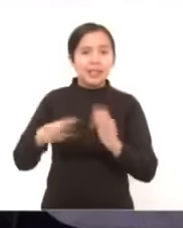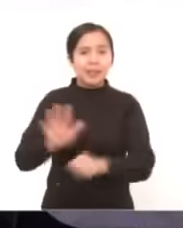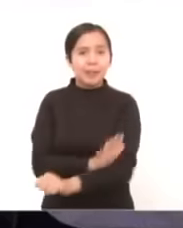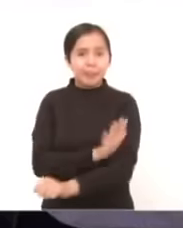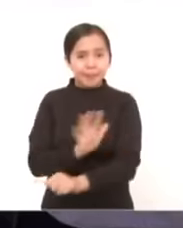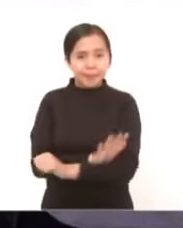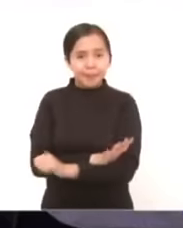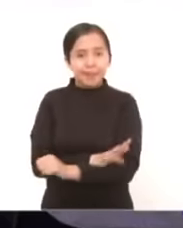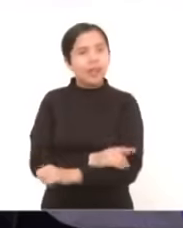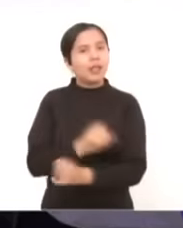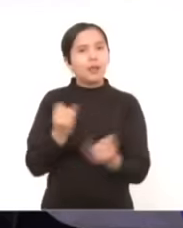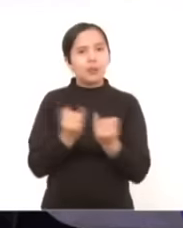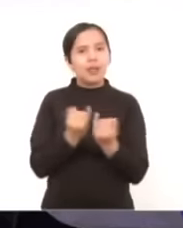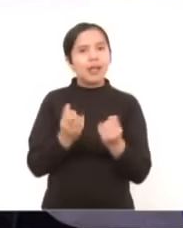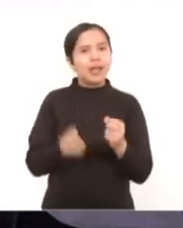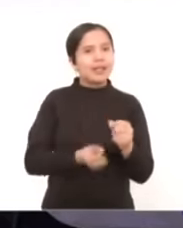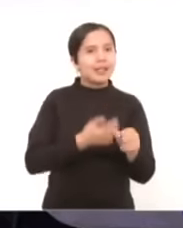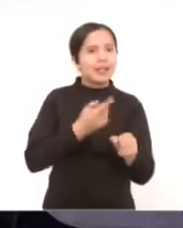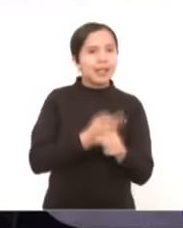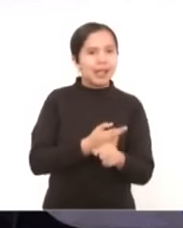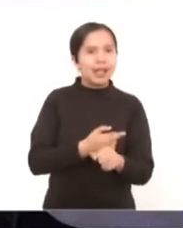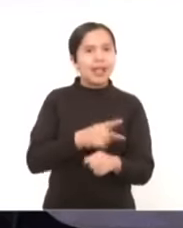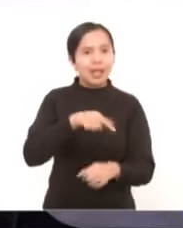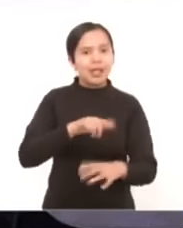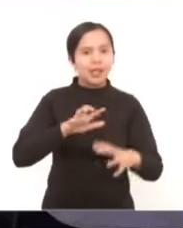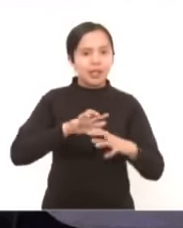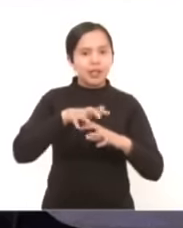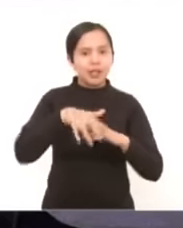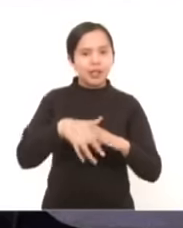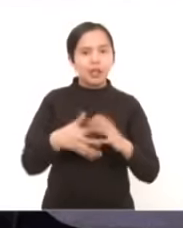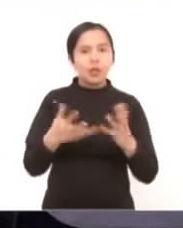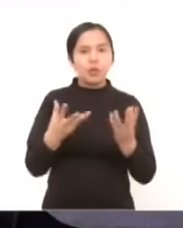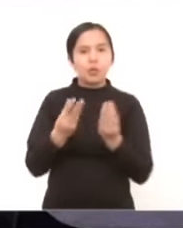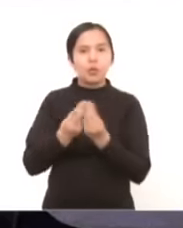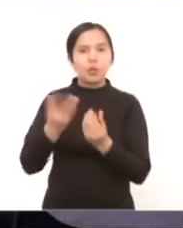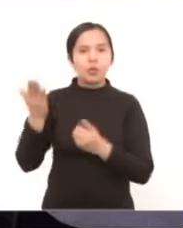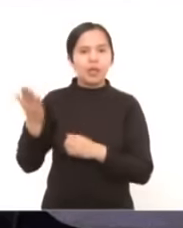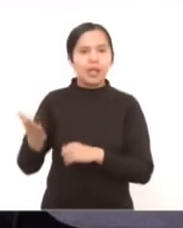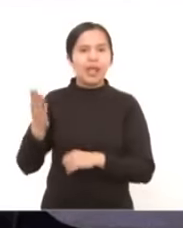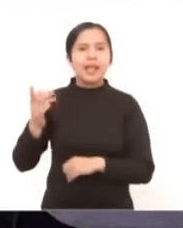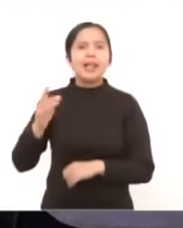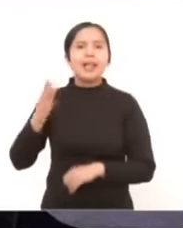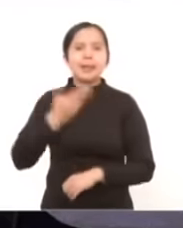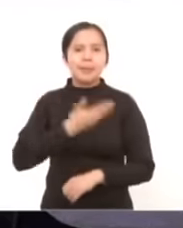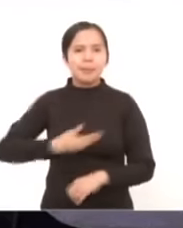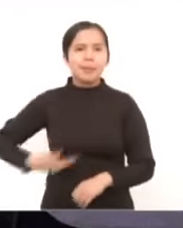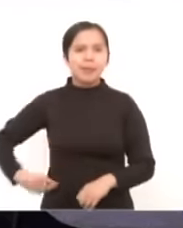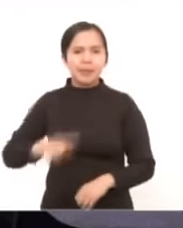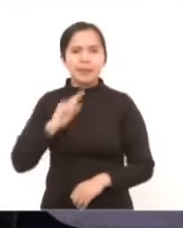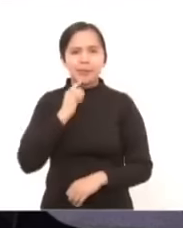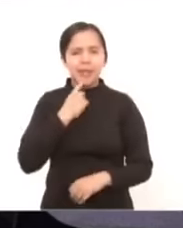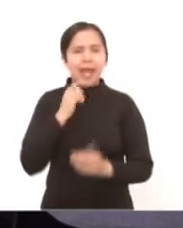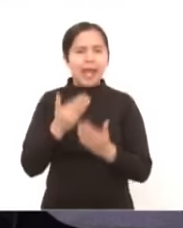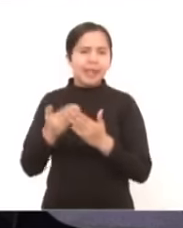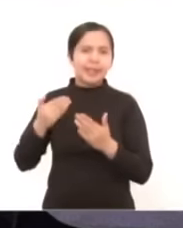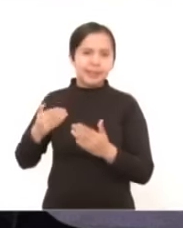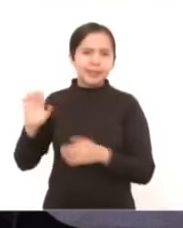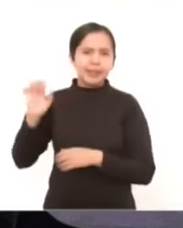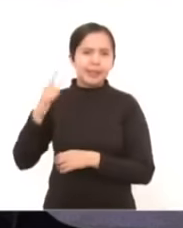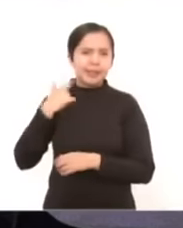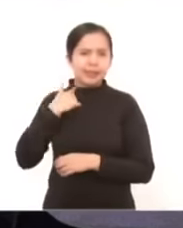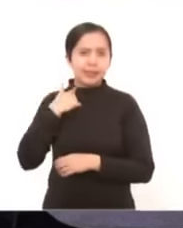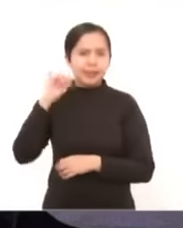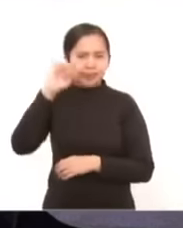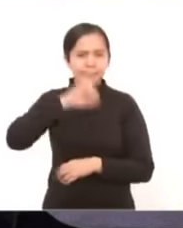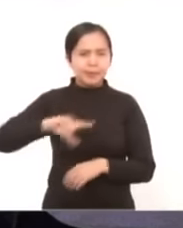Y fue secretaria de medio ambiente aquí con el licenciado Andrés Manuel López Obrador cuando fue jefe de gobierno. Entonces